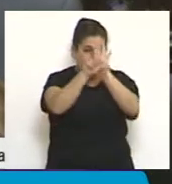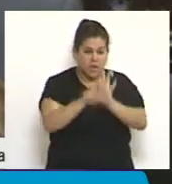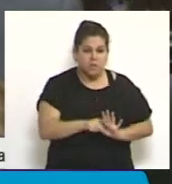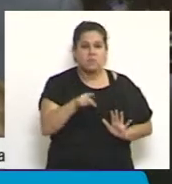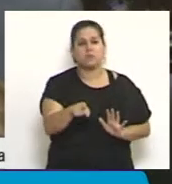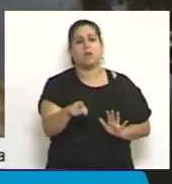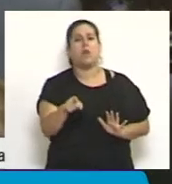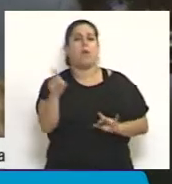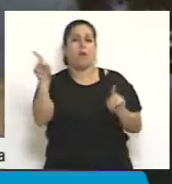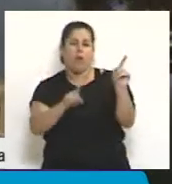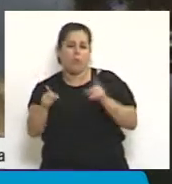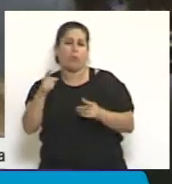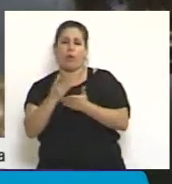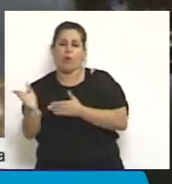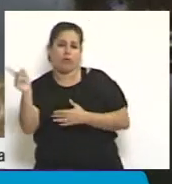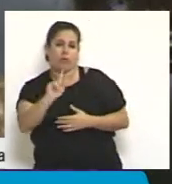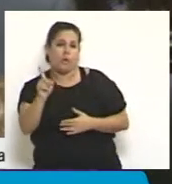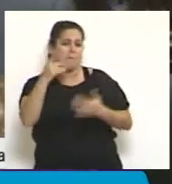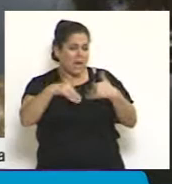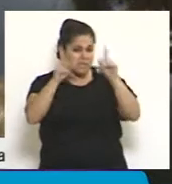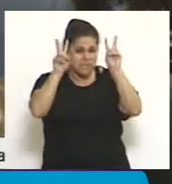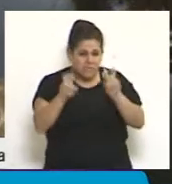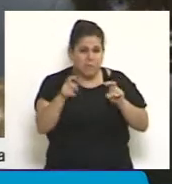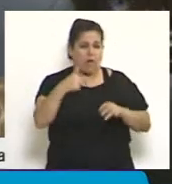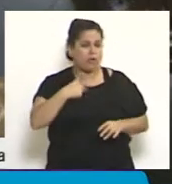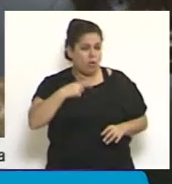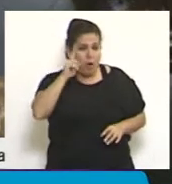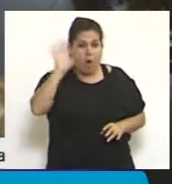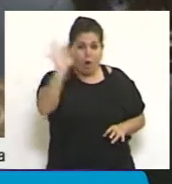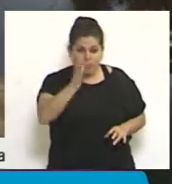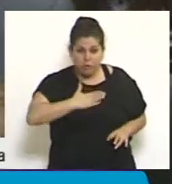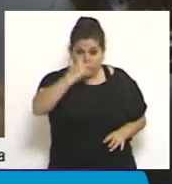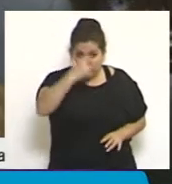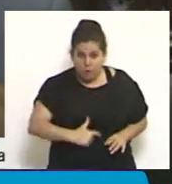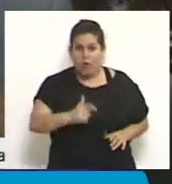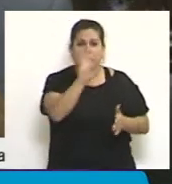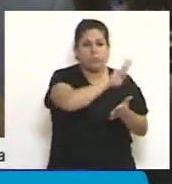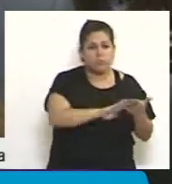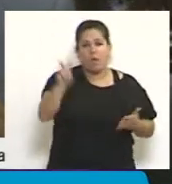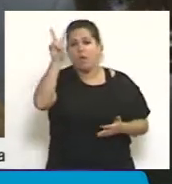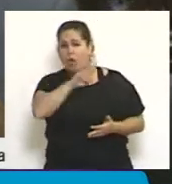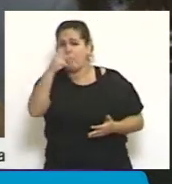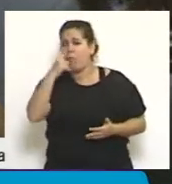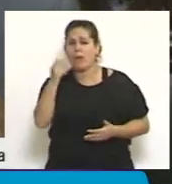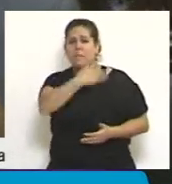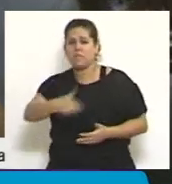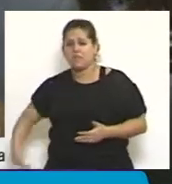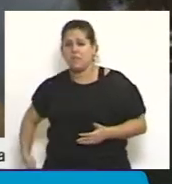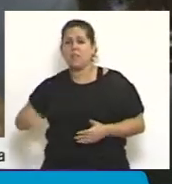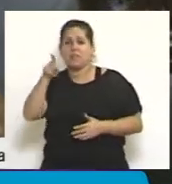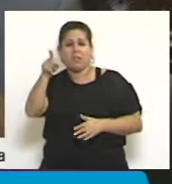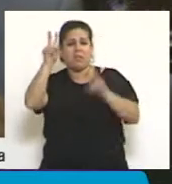las subrogancias y concretamente esto, desde mi punto de vista, señora Presidenta, señores diputados, tiene que ver con la segunda